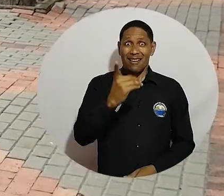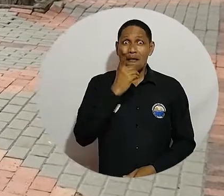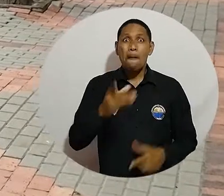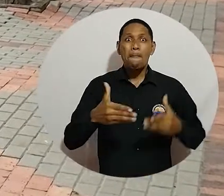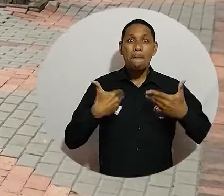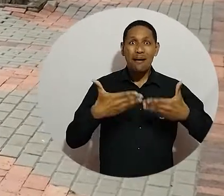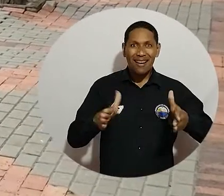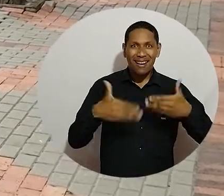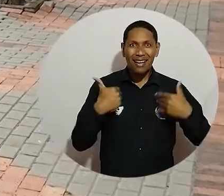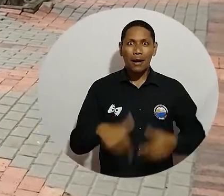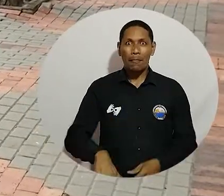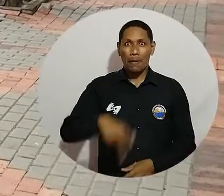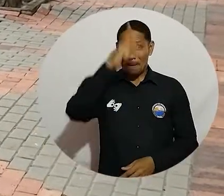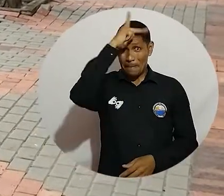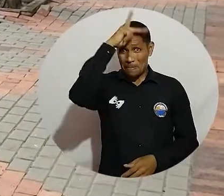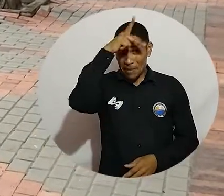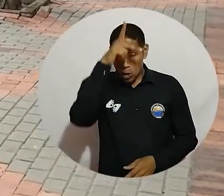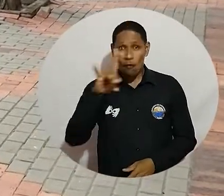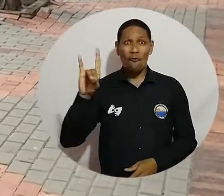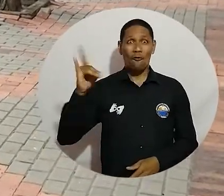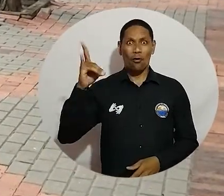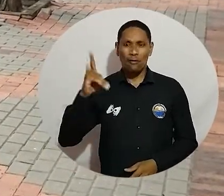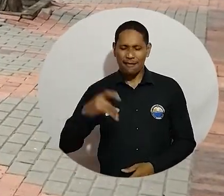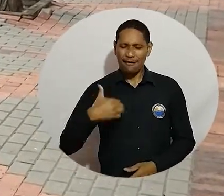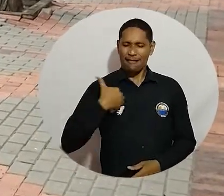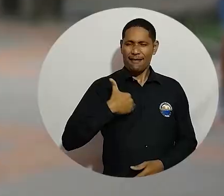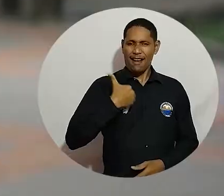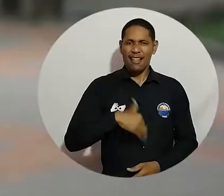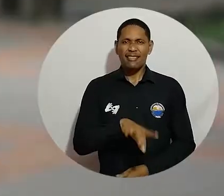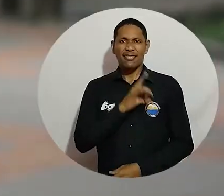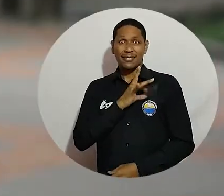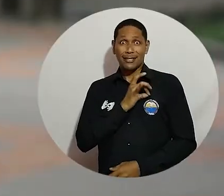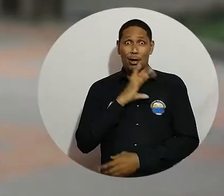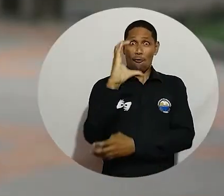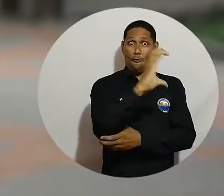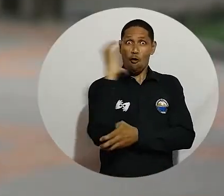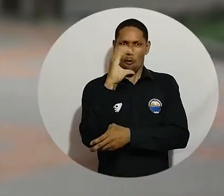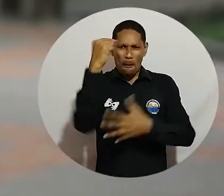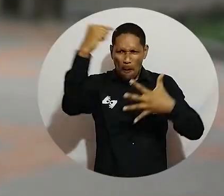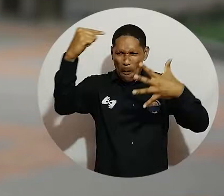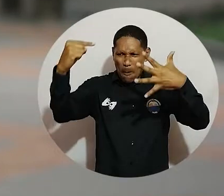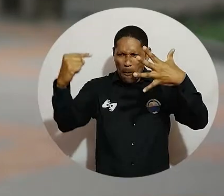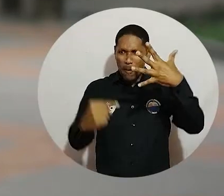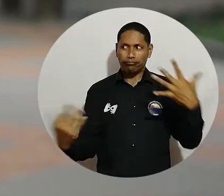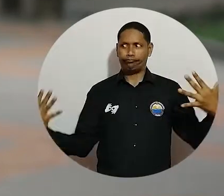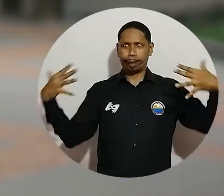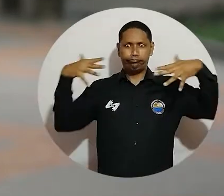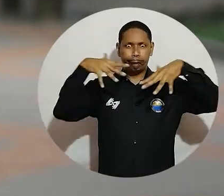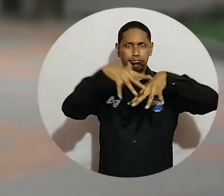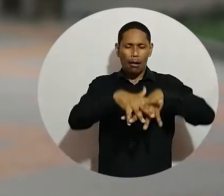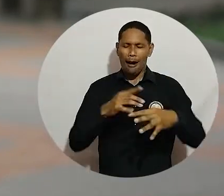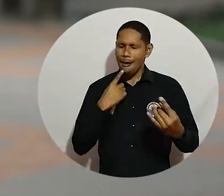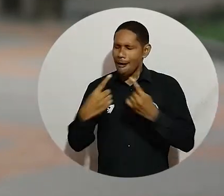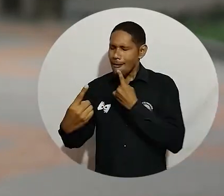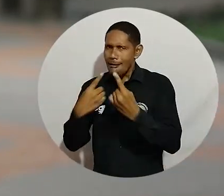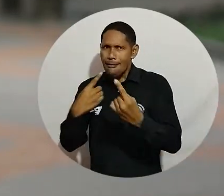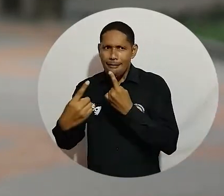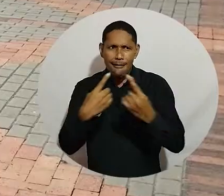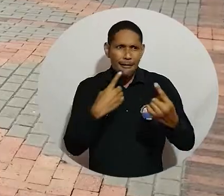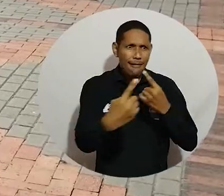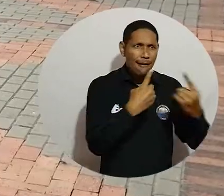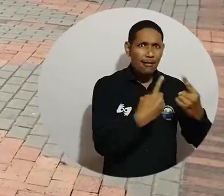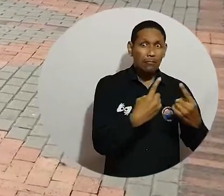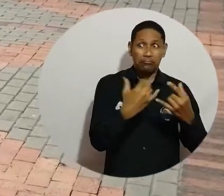Dominicana, Panamá, Perú, Bolivia, Argentina, Chile y Colombia protagonizaron un enriquecedor diálogo de